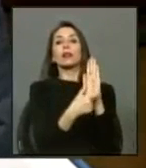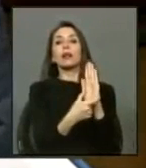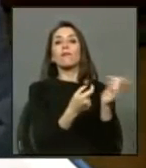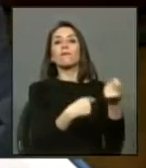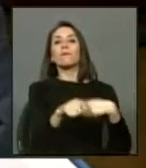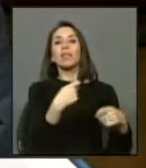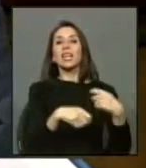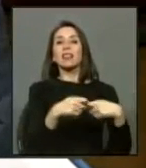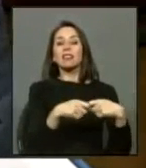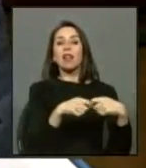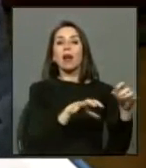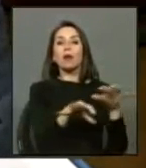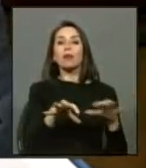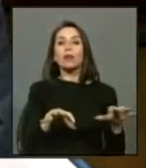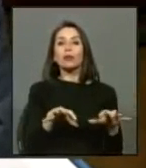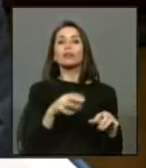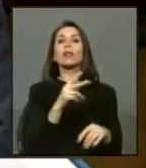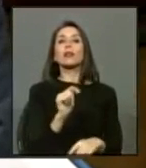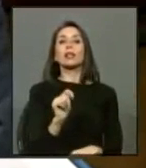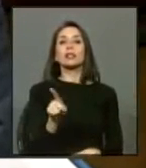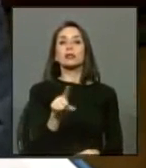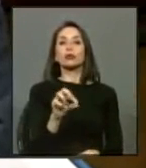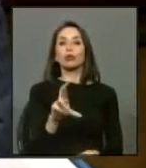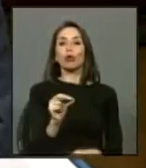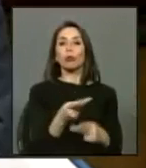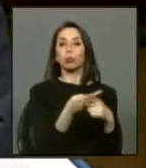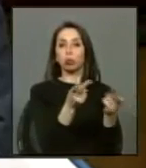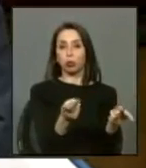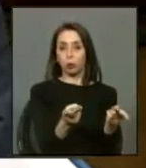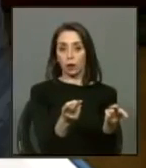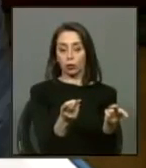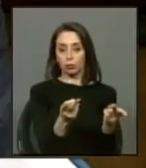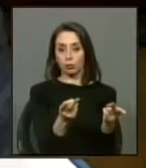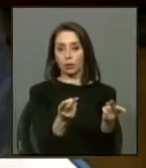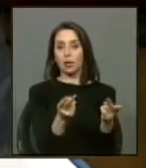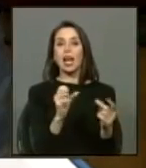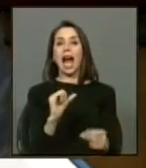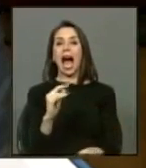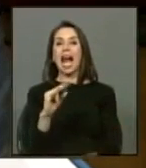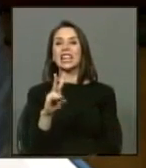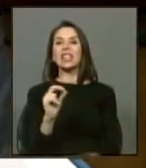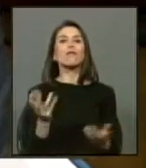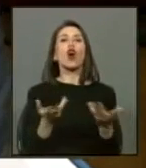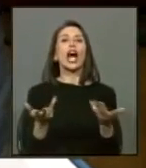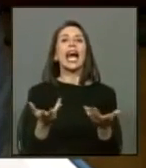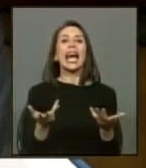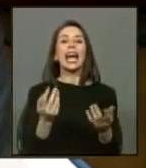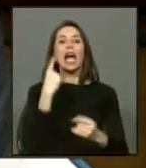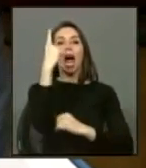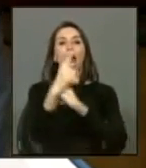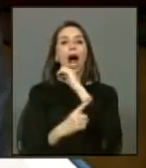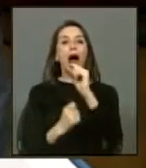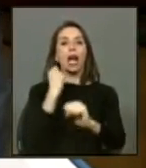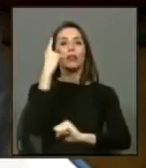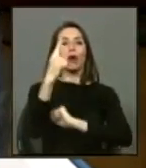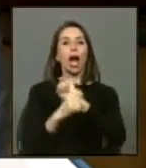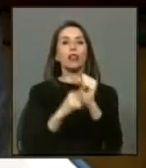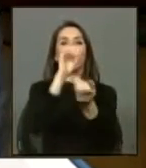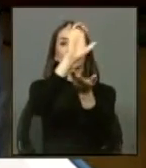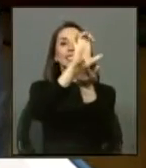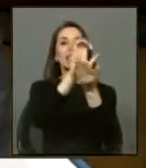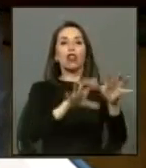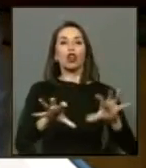venta de activos financieros del Tesoro Público. Los activos son los que normalmente año a año el Estado